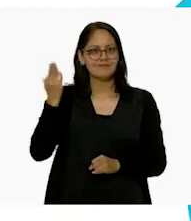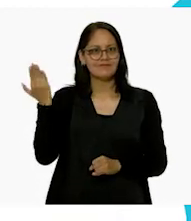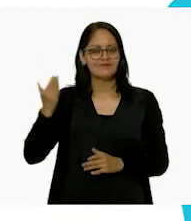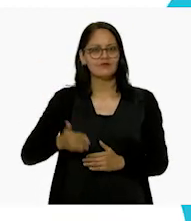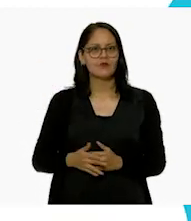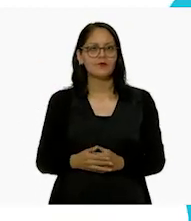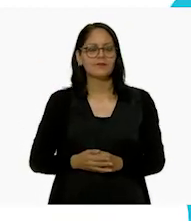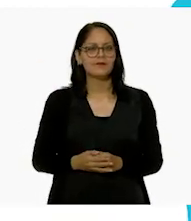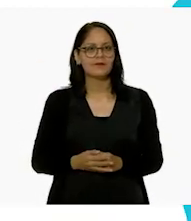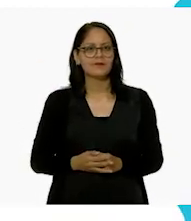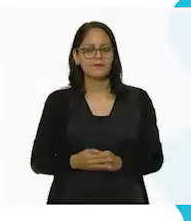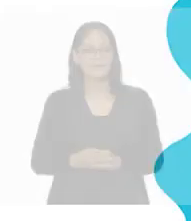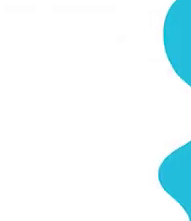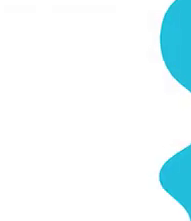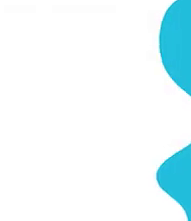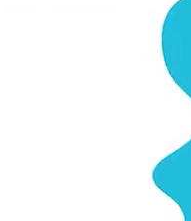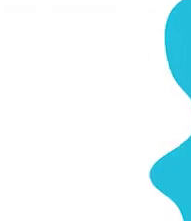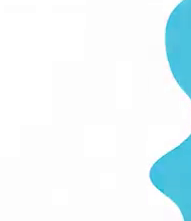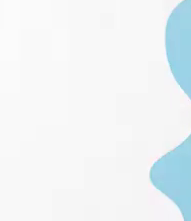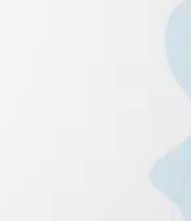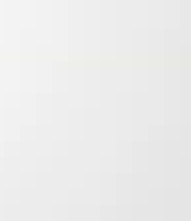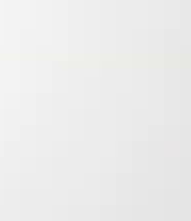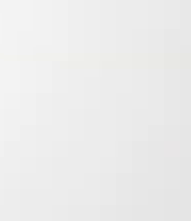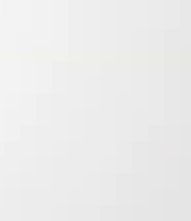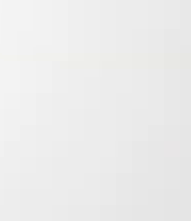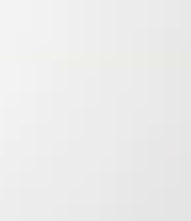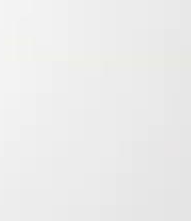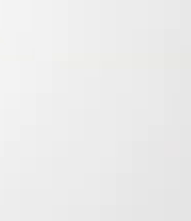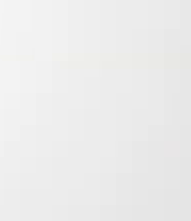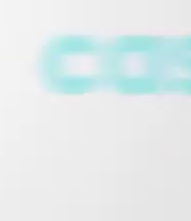.gov.mx. ¡Gracias!